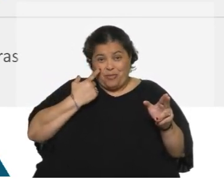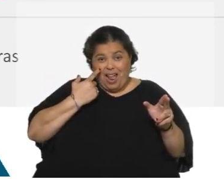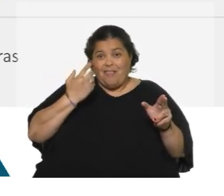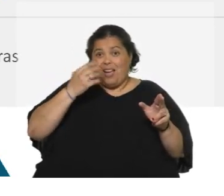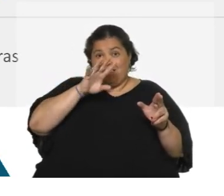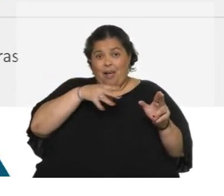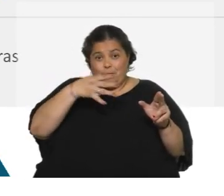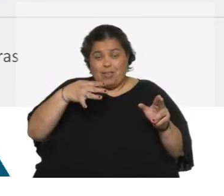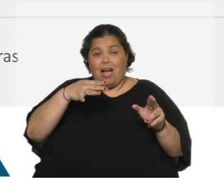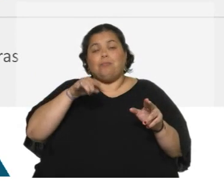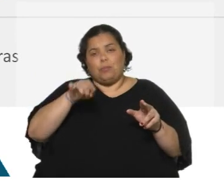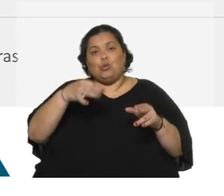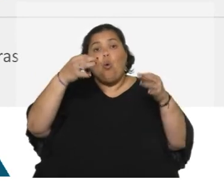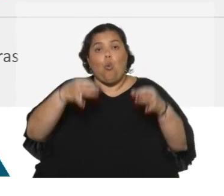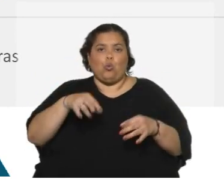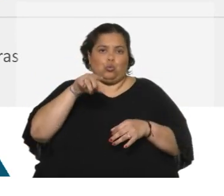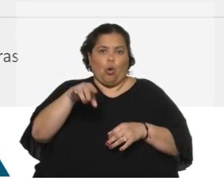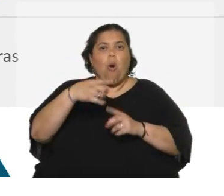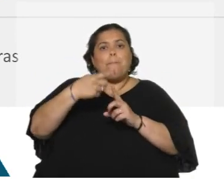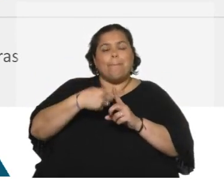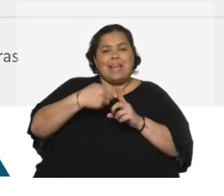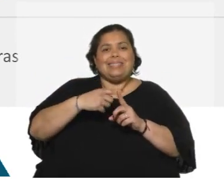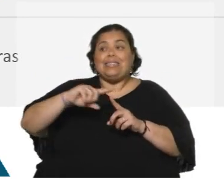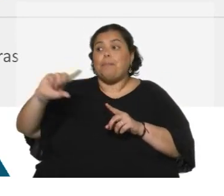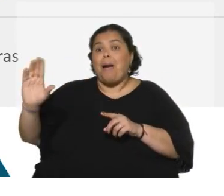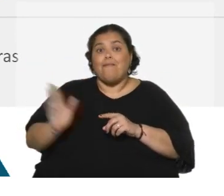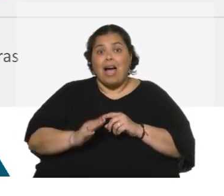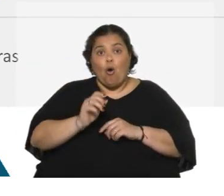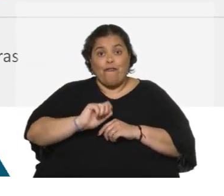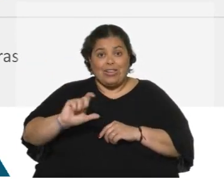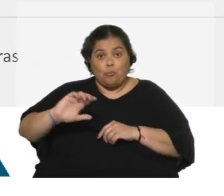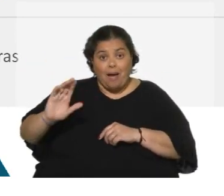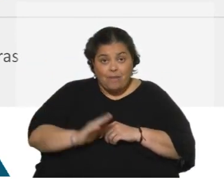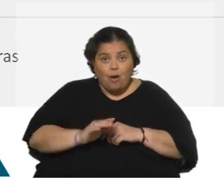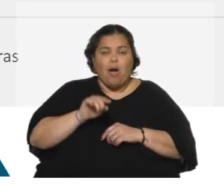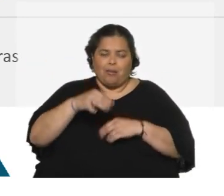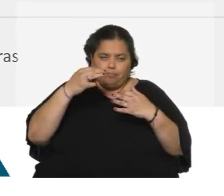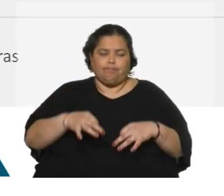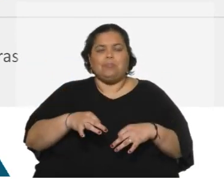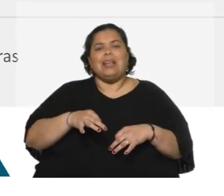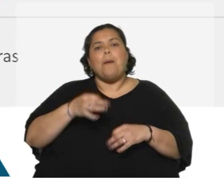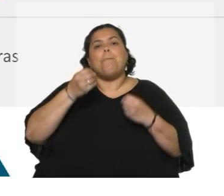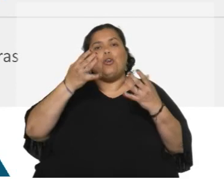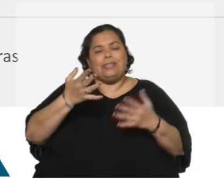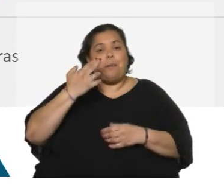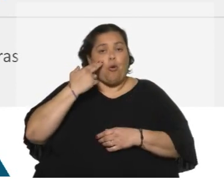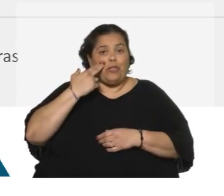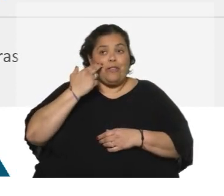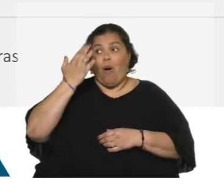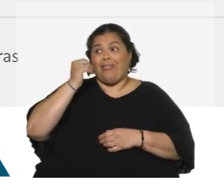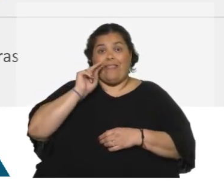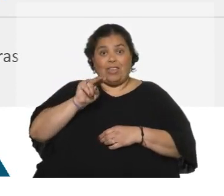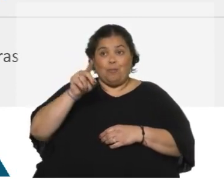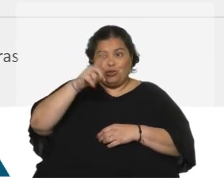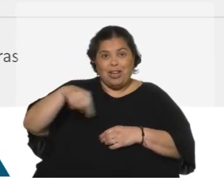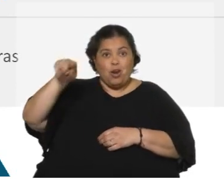mayor. Meses de una inflación inusualmente baja para esa parte del año. La razón principal de aquella baja que veíamos antes